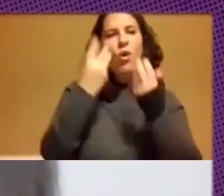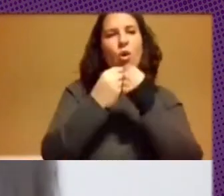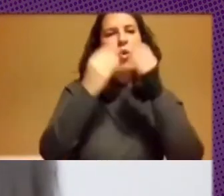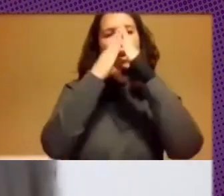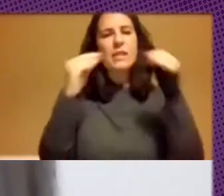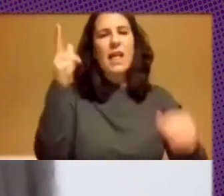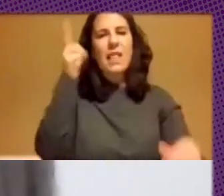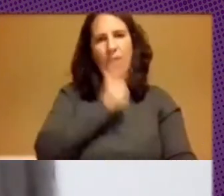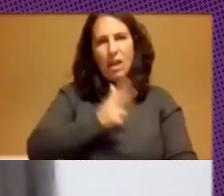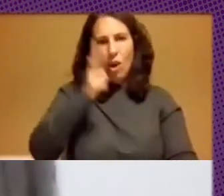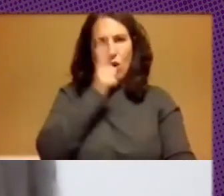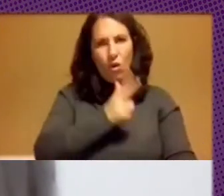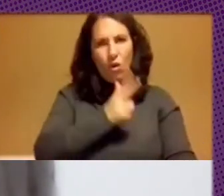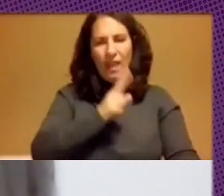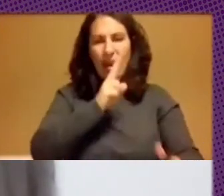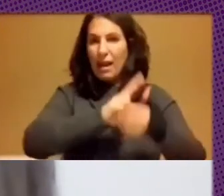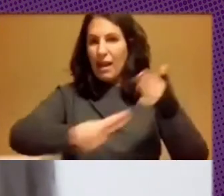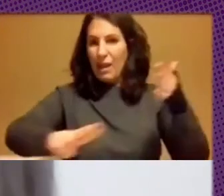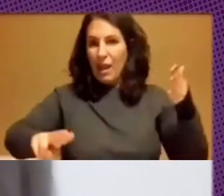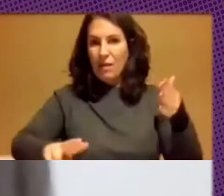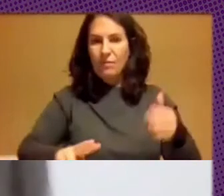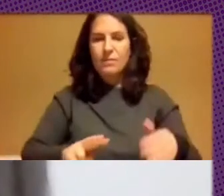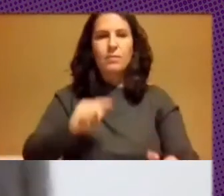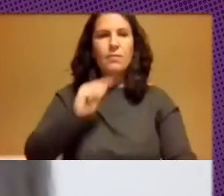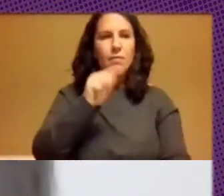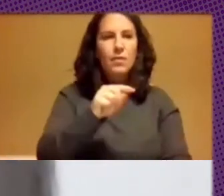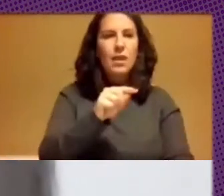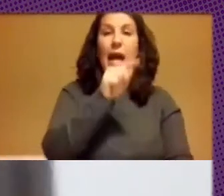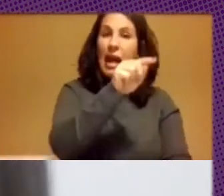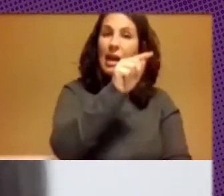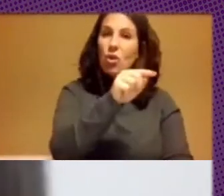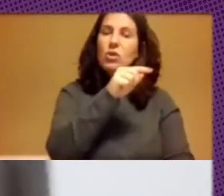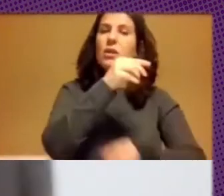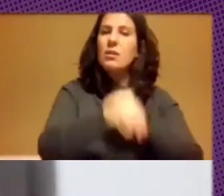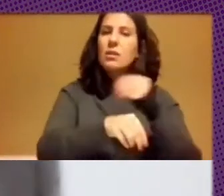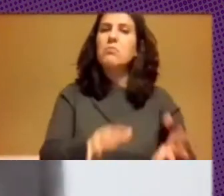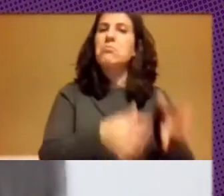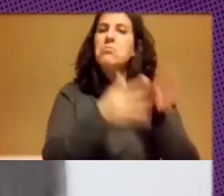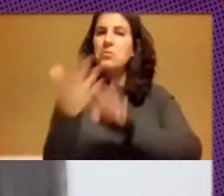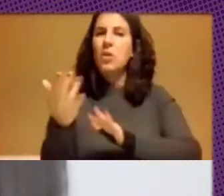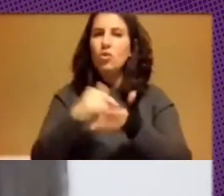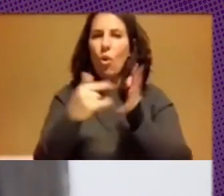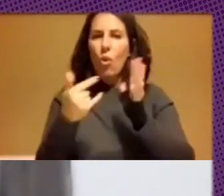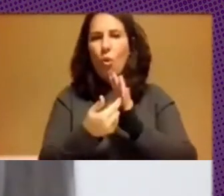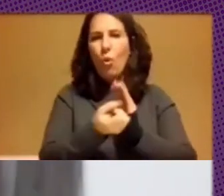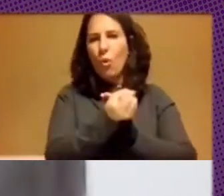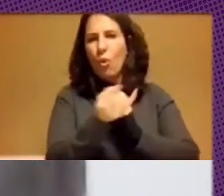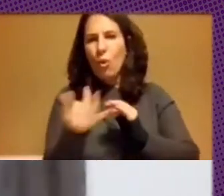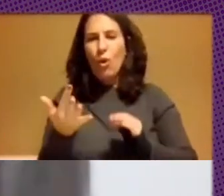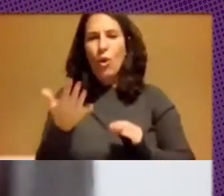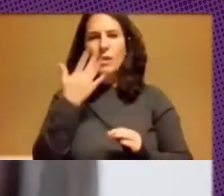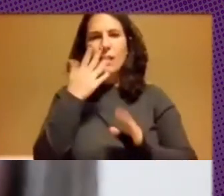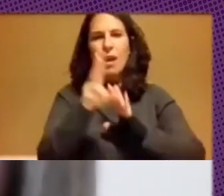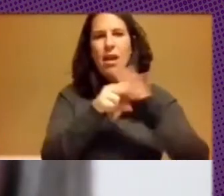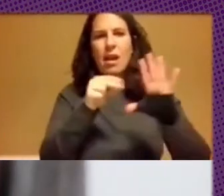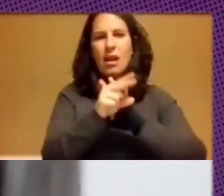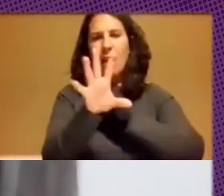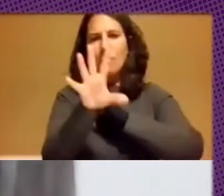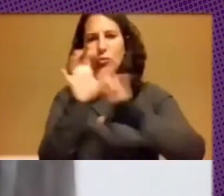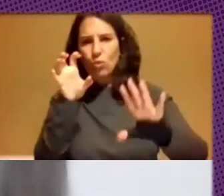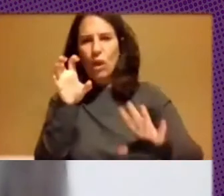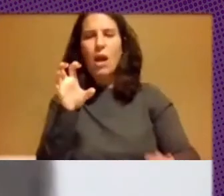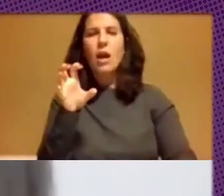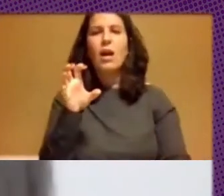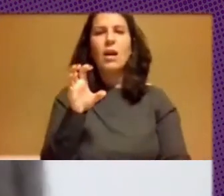de Vigo en Galicia, que habían implementado una serie de soluciones de video capture, o sea, de captura de